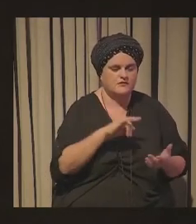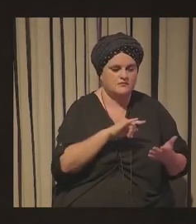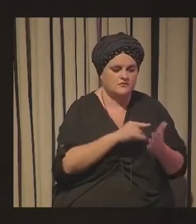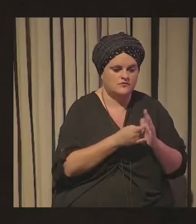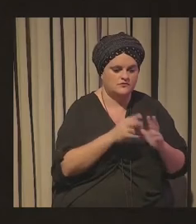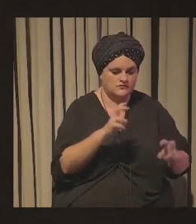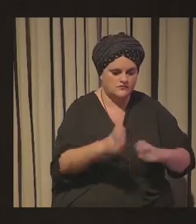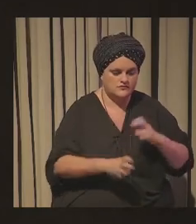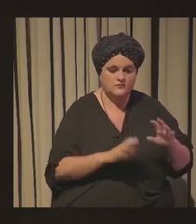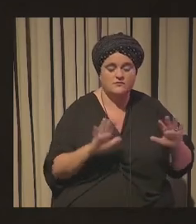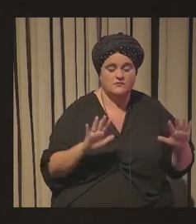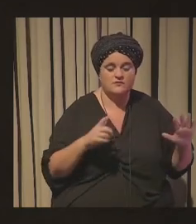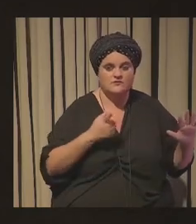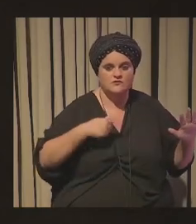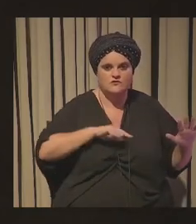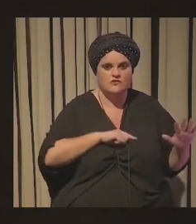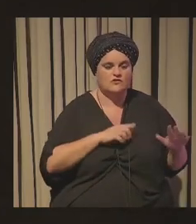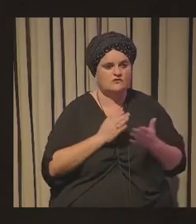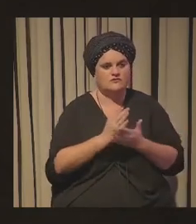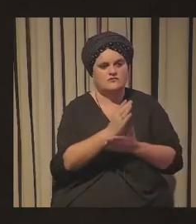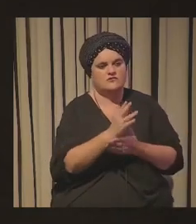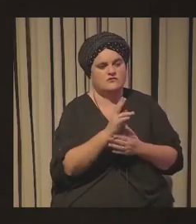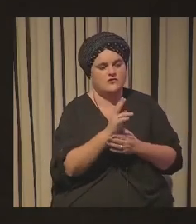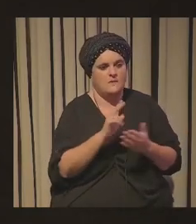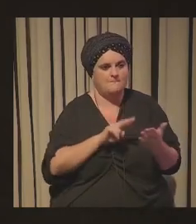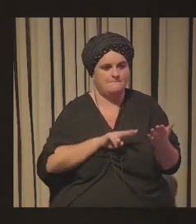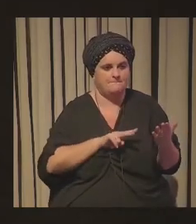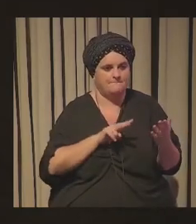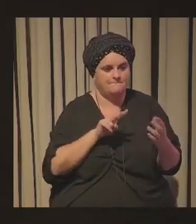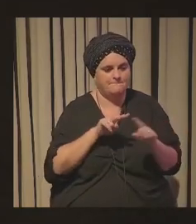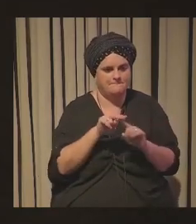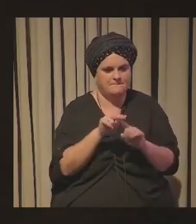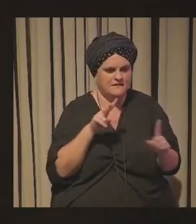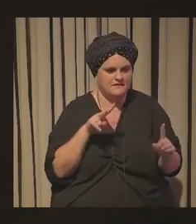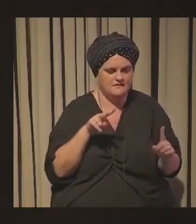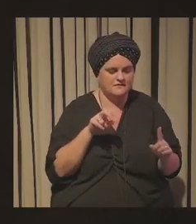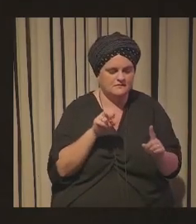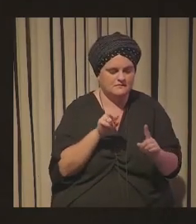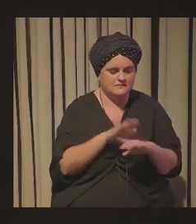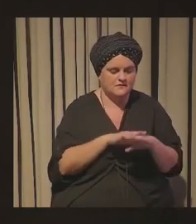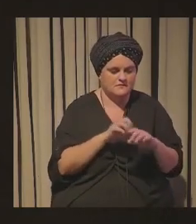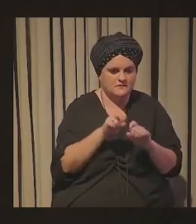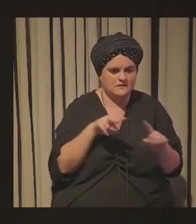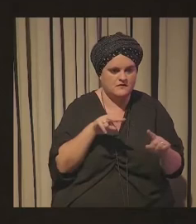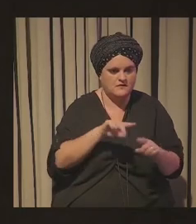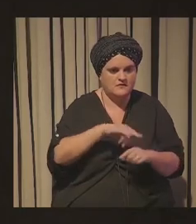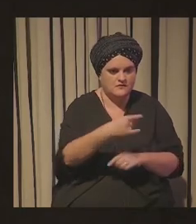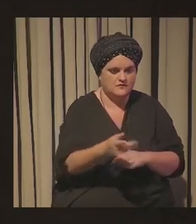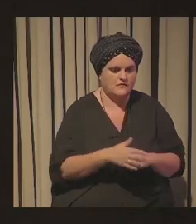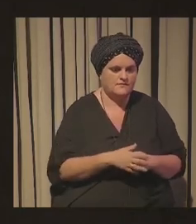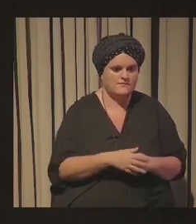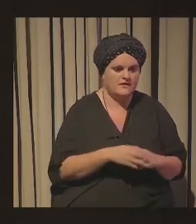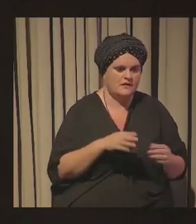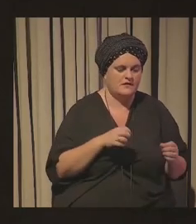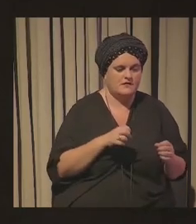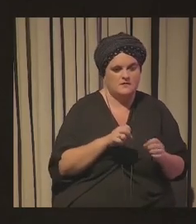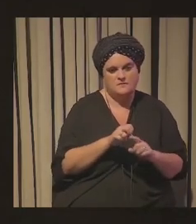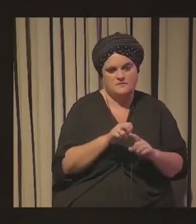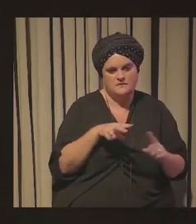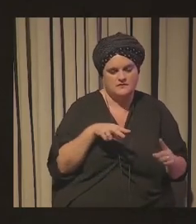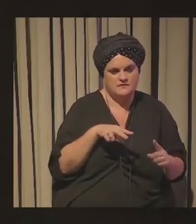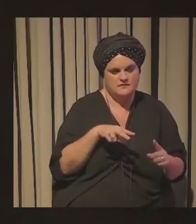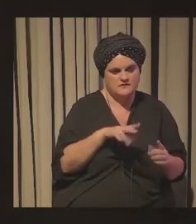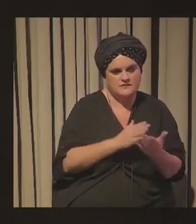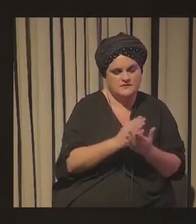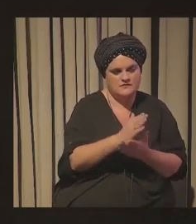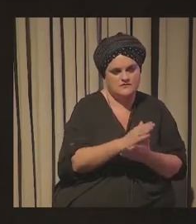innovación porque nosotros con las tendencias tenemos como una doble mirada también hay un uso de las tendencias que lo que da es una especie